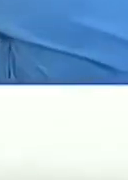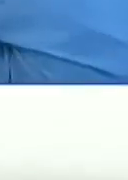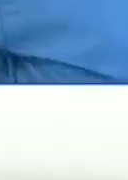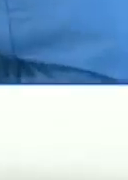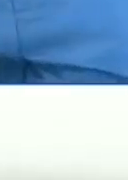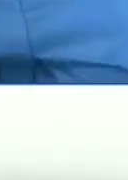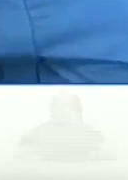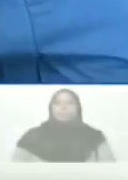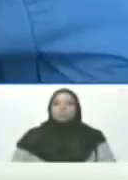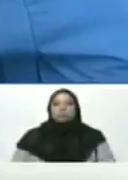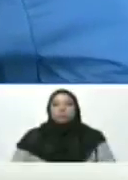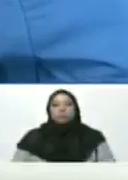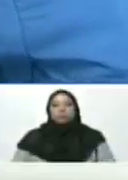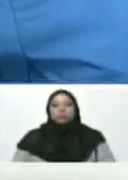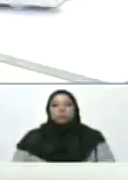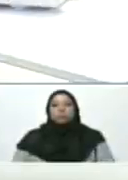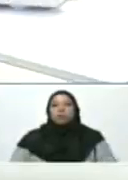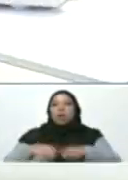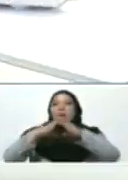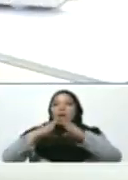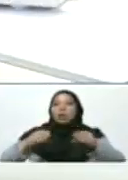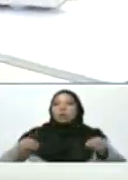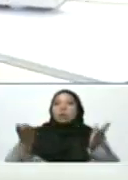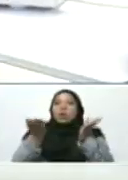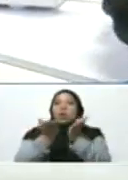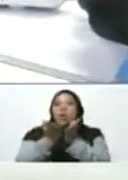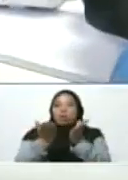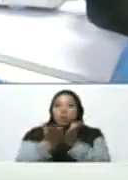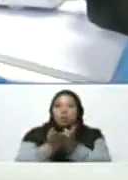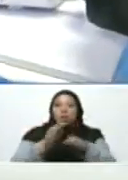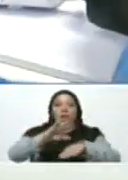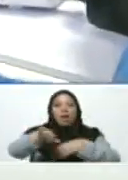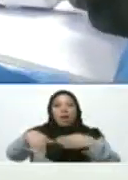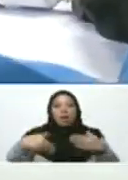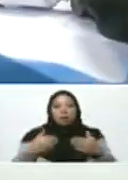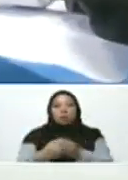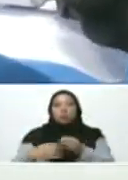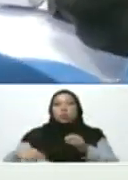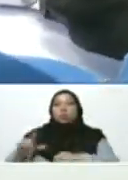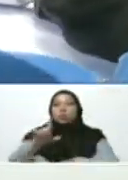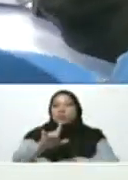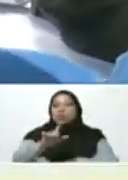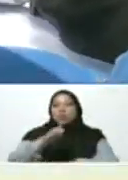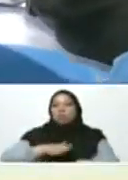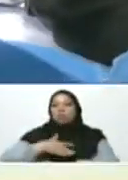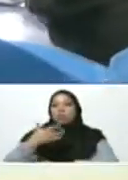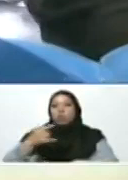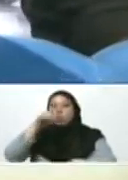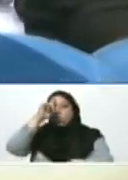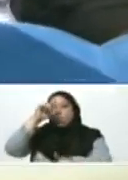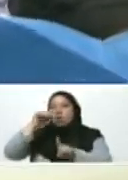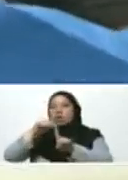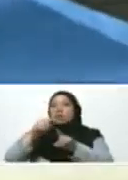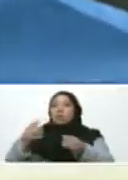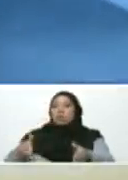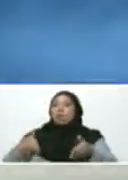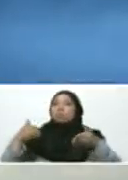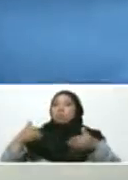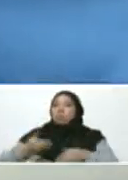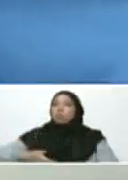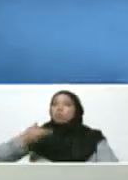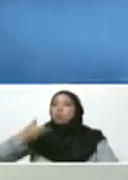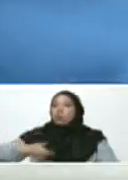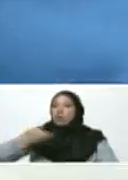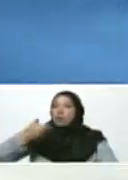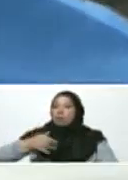todas las escuelas, a todos los liceos, a todos los ambulatorios. No, lo que podemos lograr es mucho. Y además después,